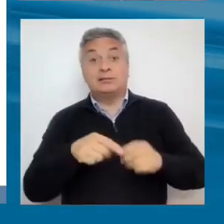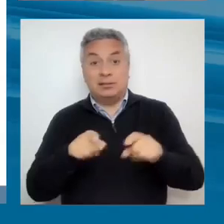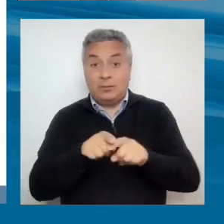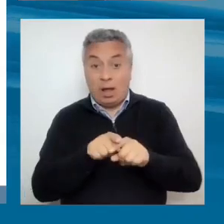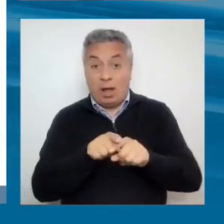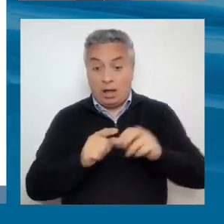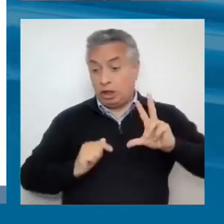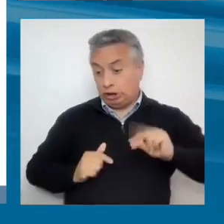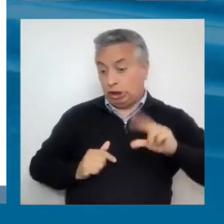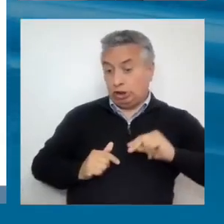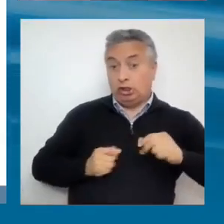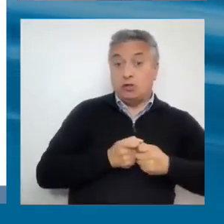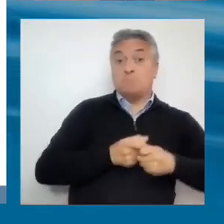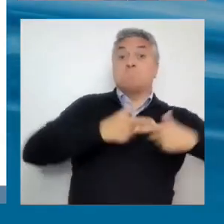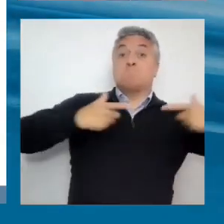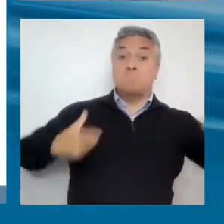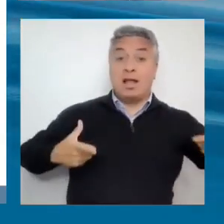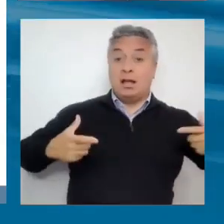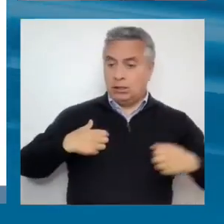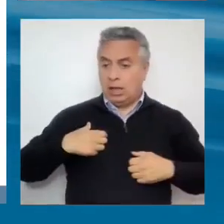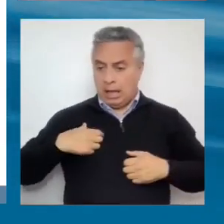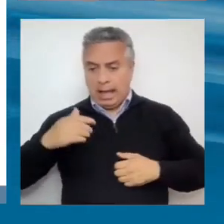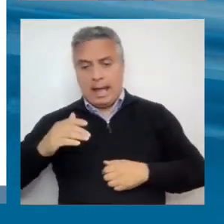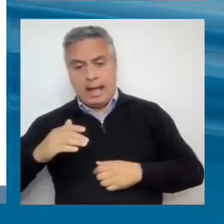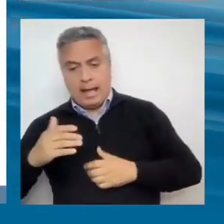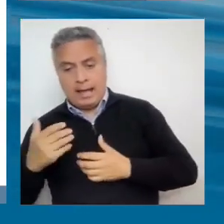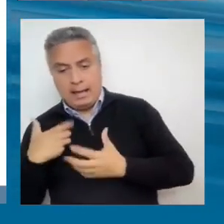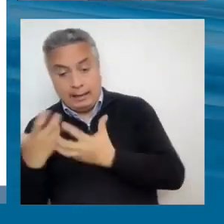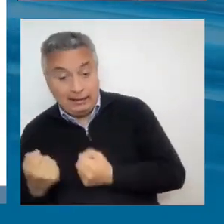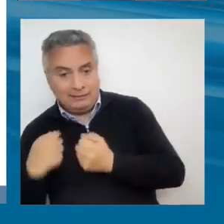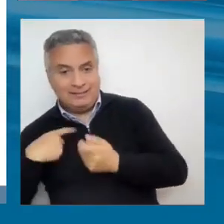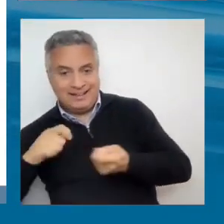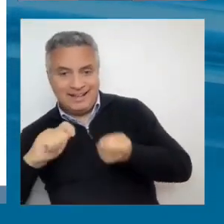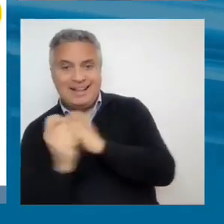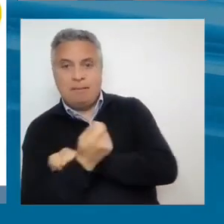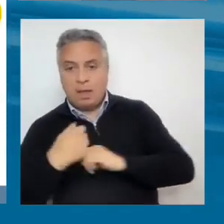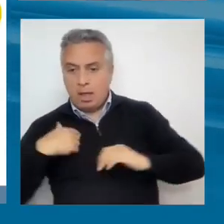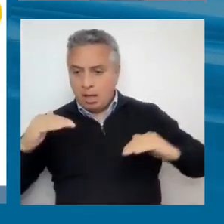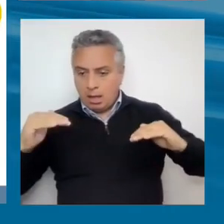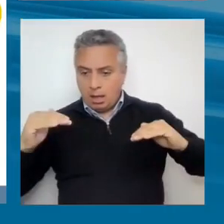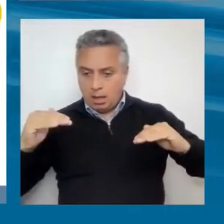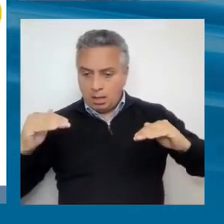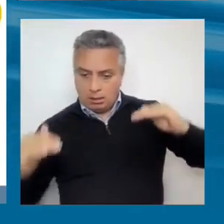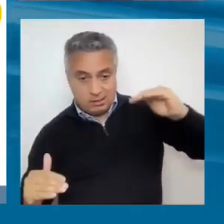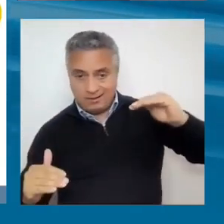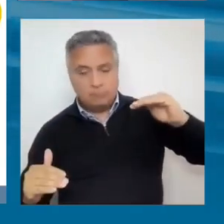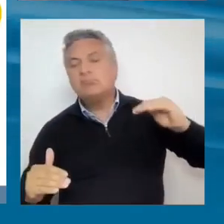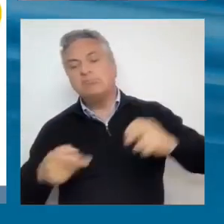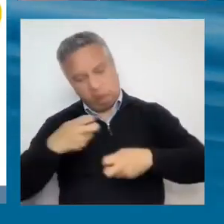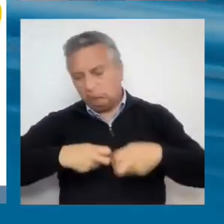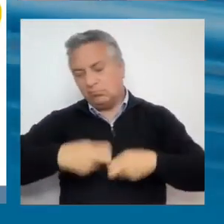simplemente, esta es, digamos, la forma en que quisiéramos aterrizar la invitación a pensar sobre los cómos.